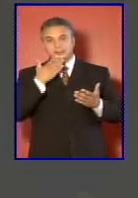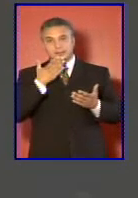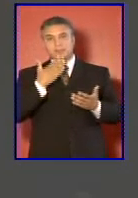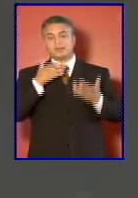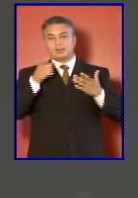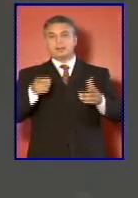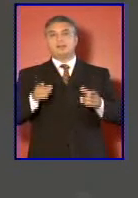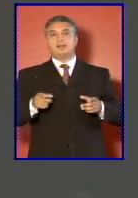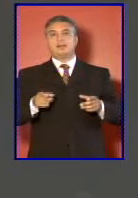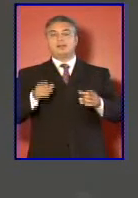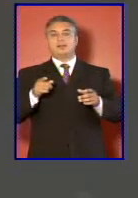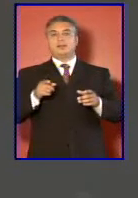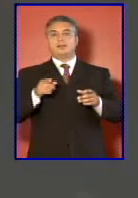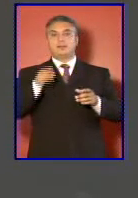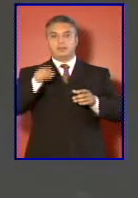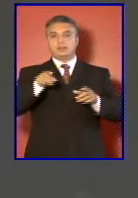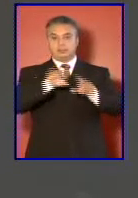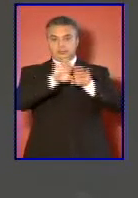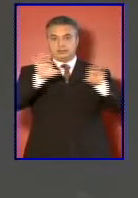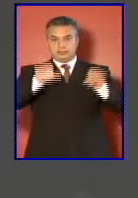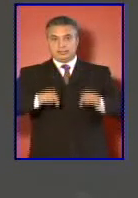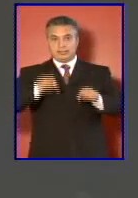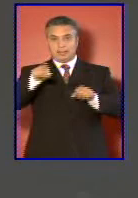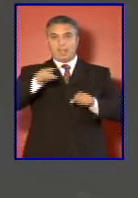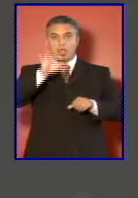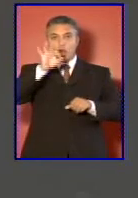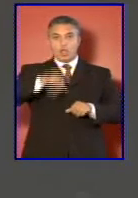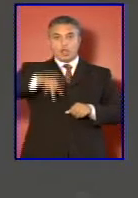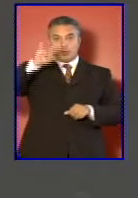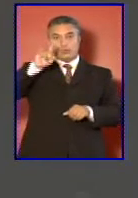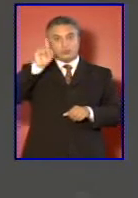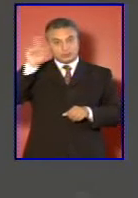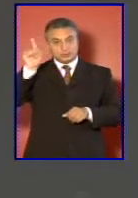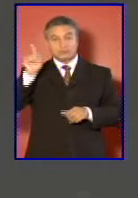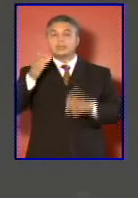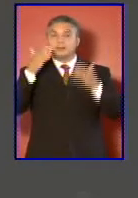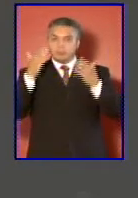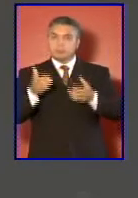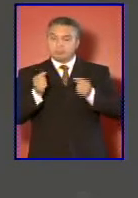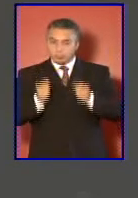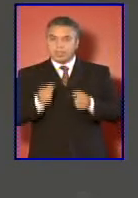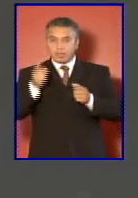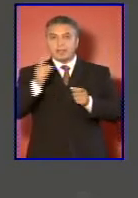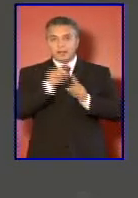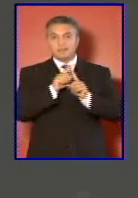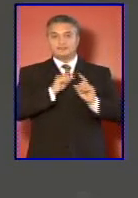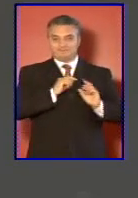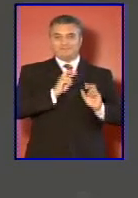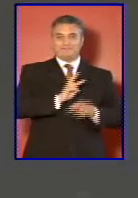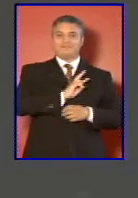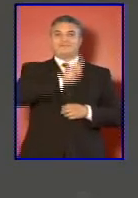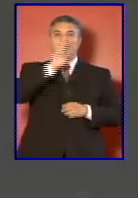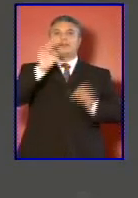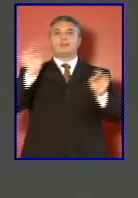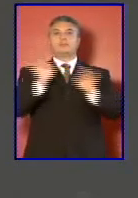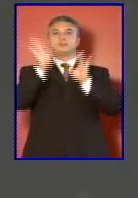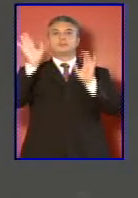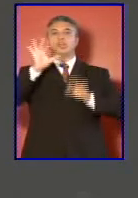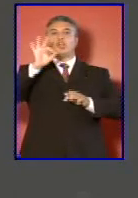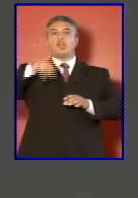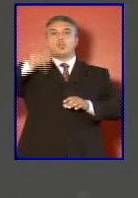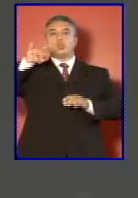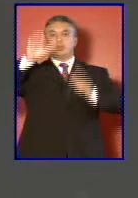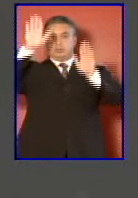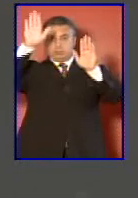procedimientos del sistema de Naciones Unidas estará en condiciones de responder a una convocatoria oficial de Naciones